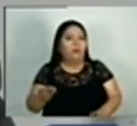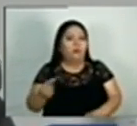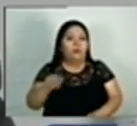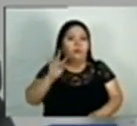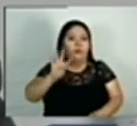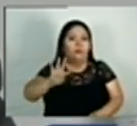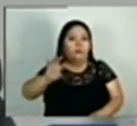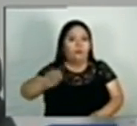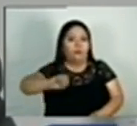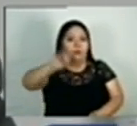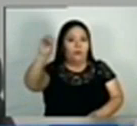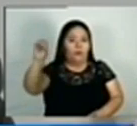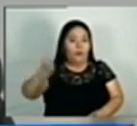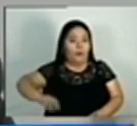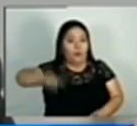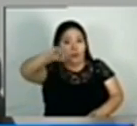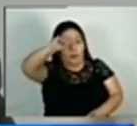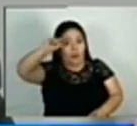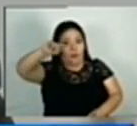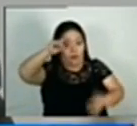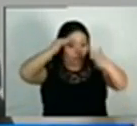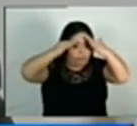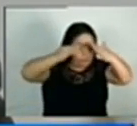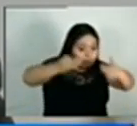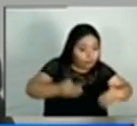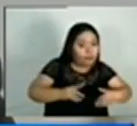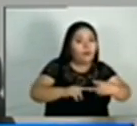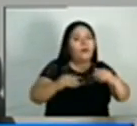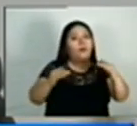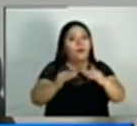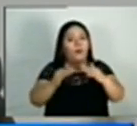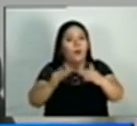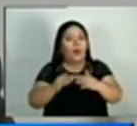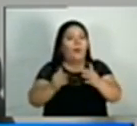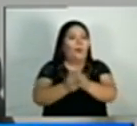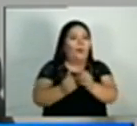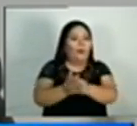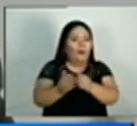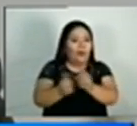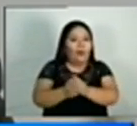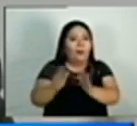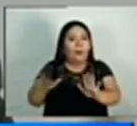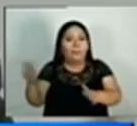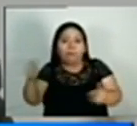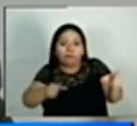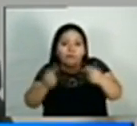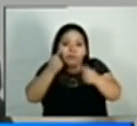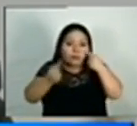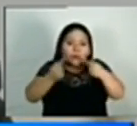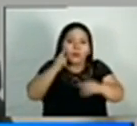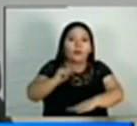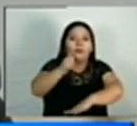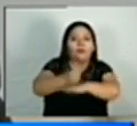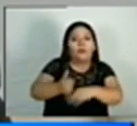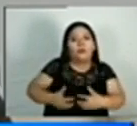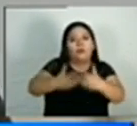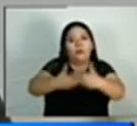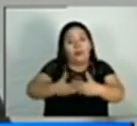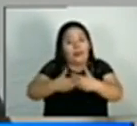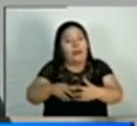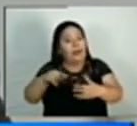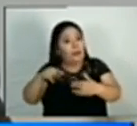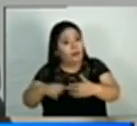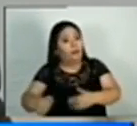40% de la obra pública y adicionalmente está teniendo muchos problemas para la atracción de inversión extranjera directa, que son elementos